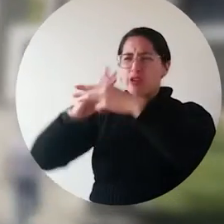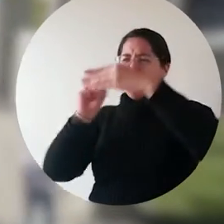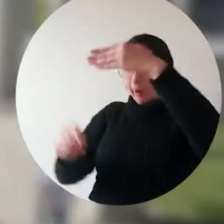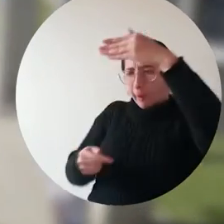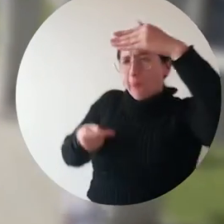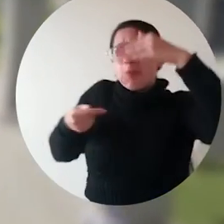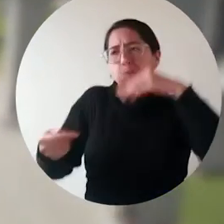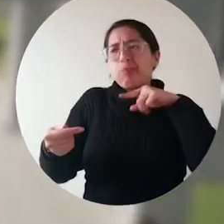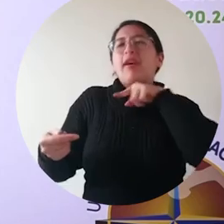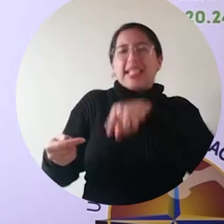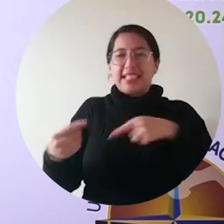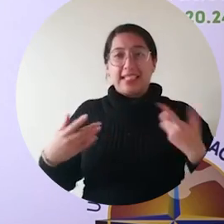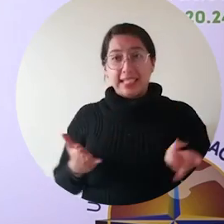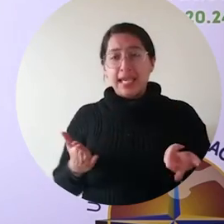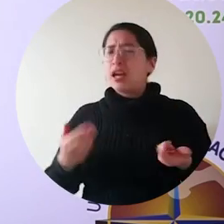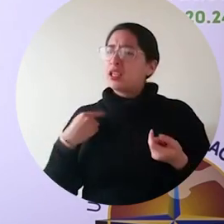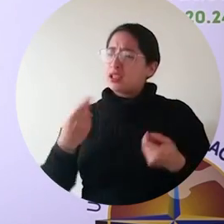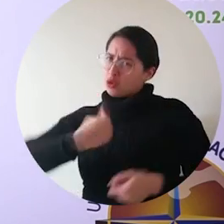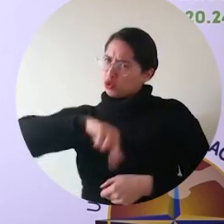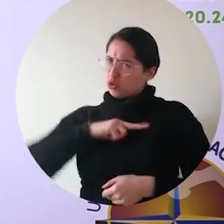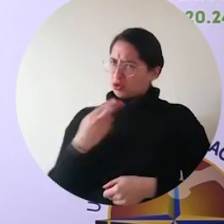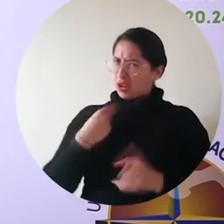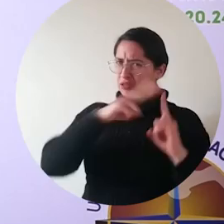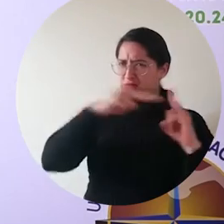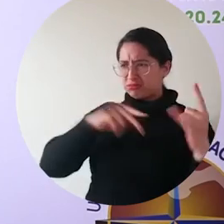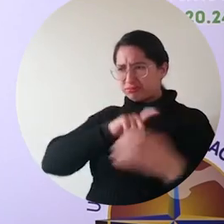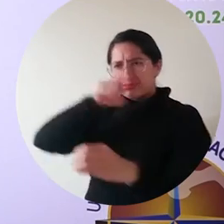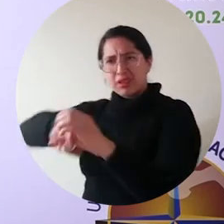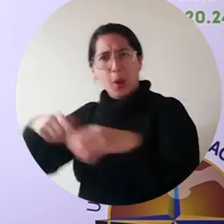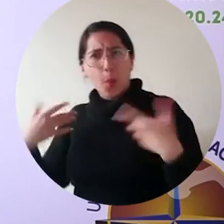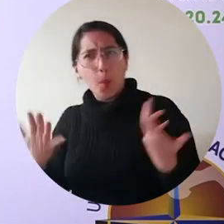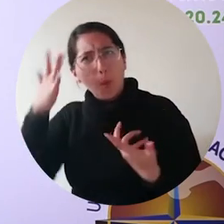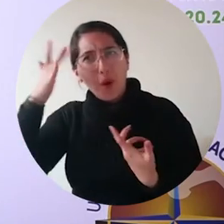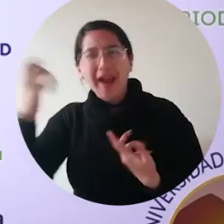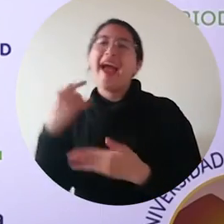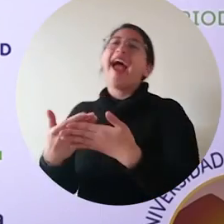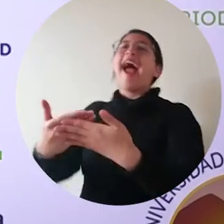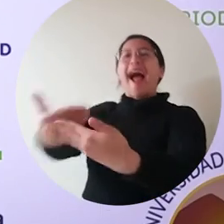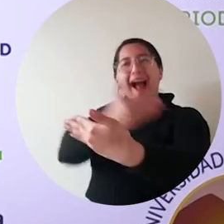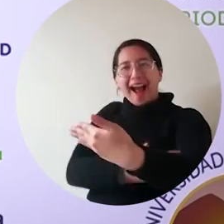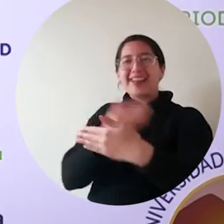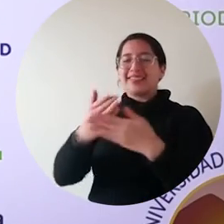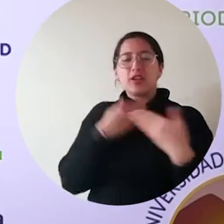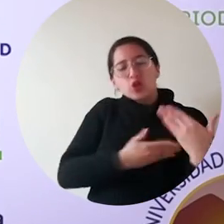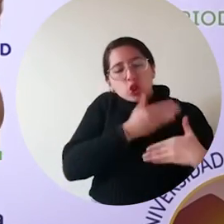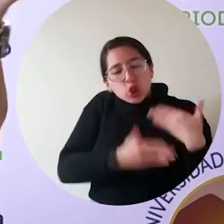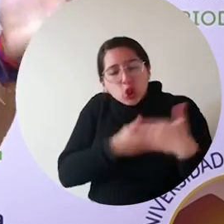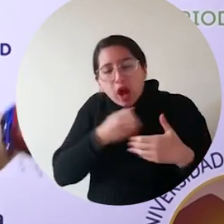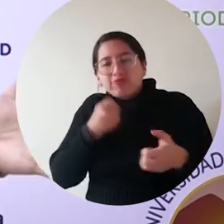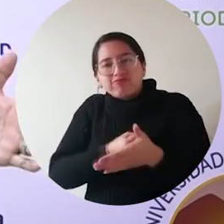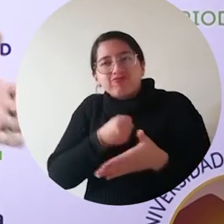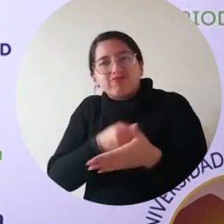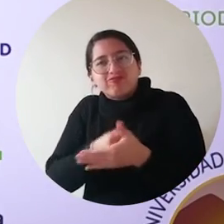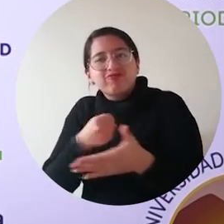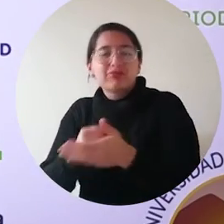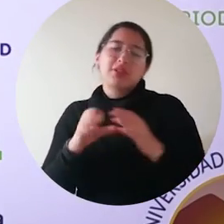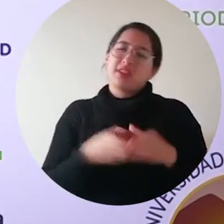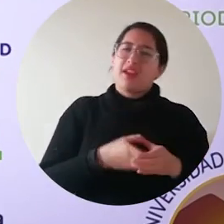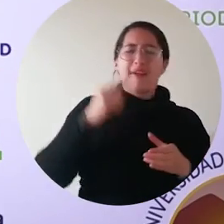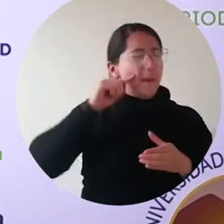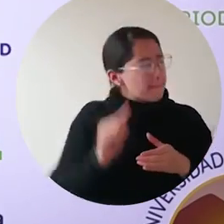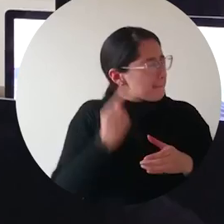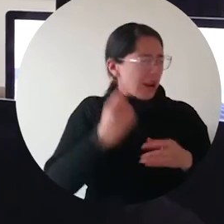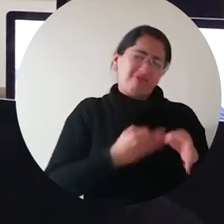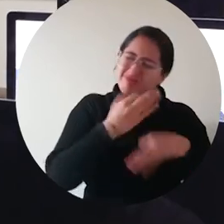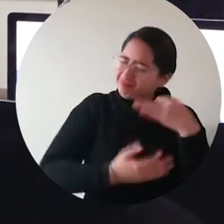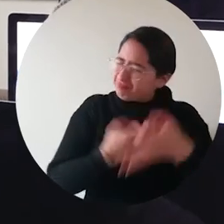universidades del mundo. Si hoy estamos en ese ranking es porque tuvimos un equipo de trabajo que se ha ido rotando durante el tiempo, pero que inició acompañándome en un primer